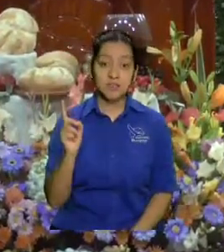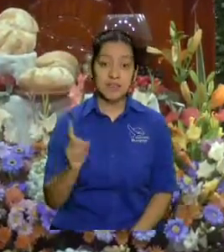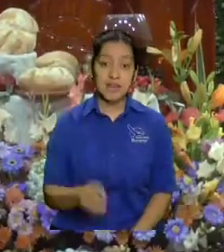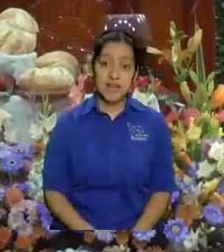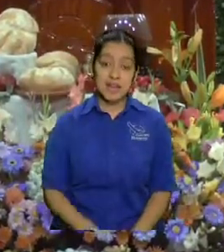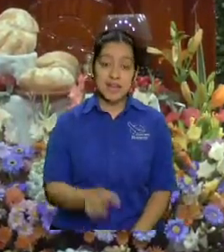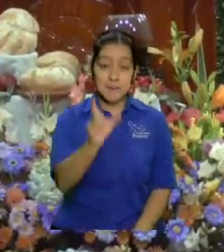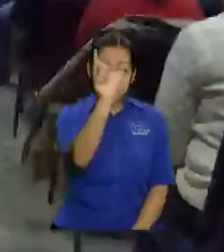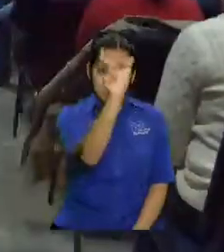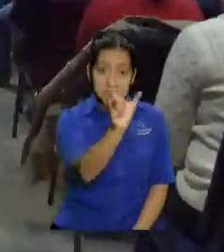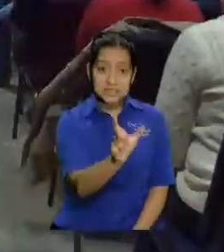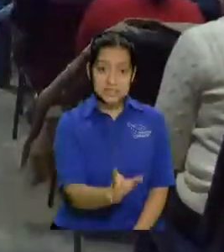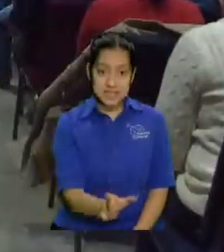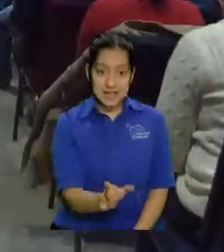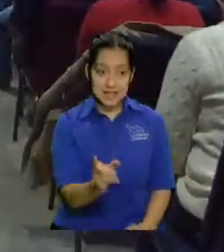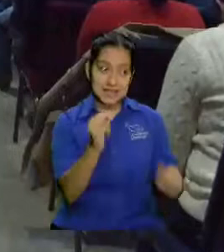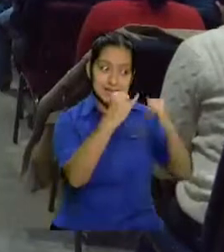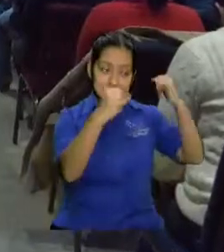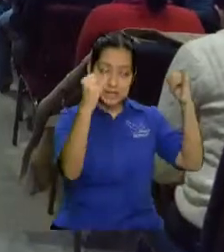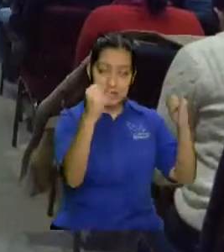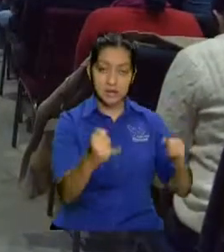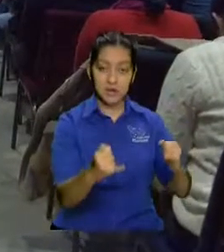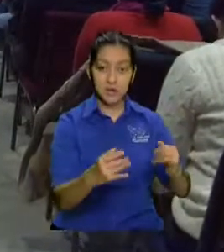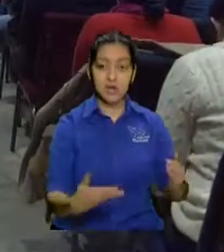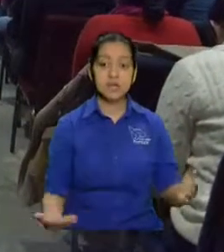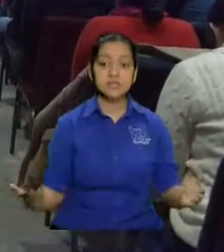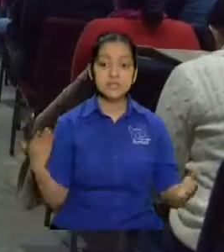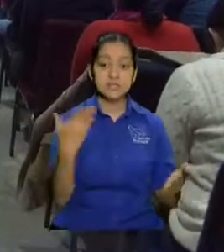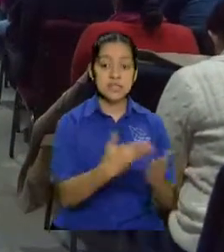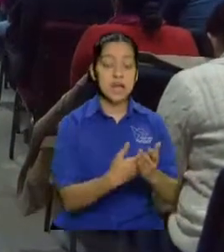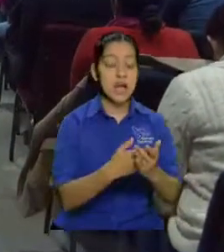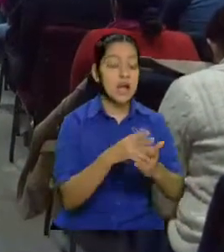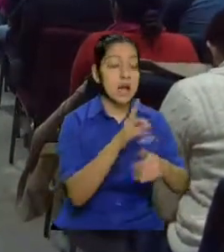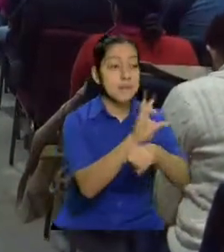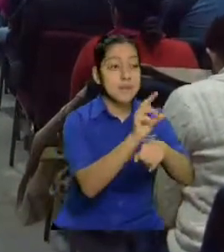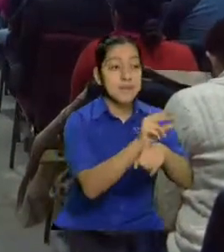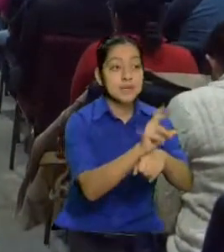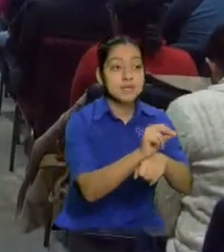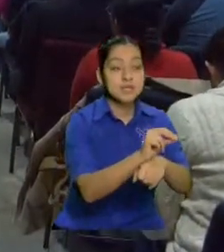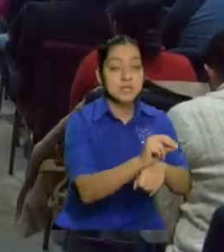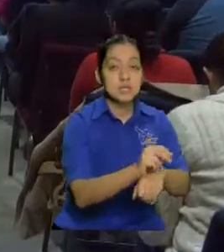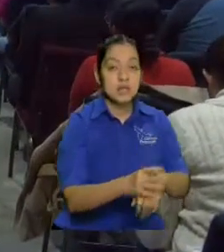porque es un ídolo hermano está llegando a pedir si lo dejan entrar a esa casa